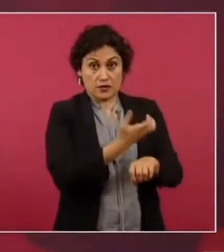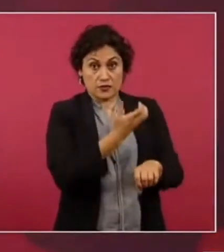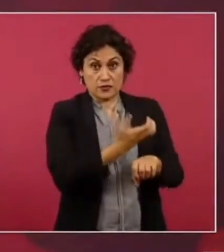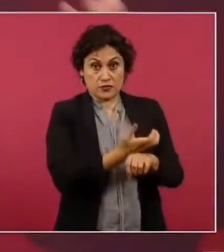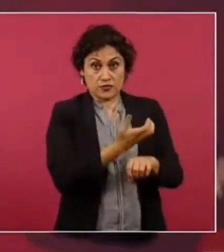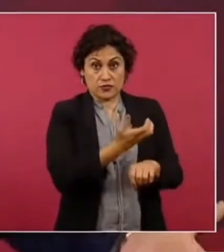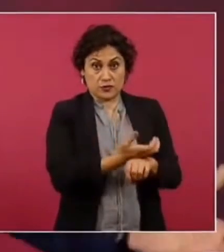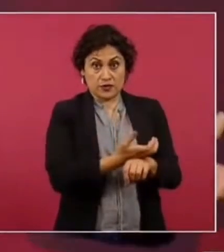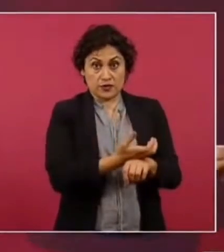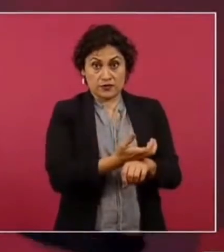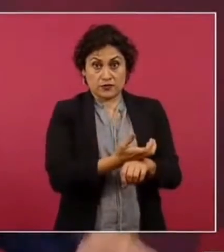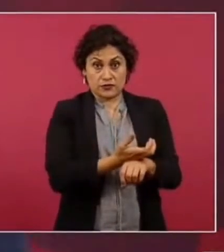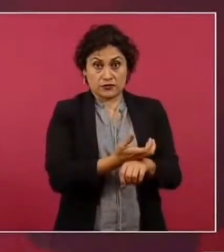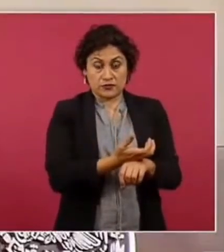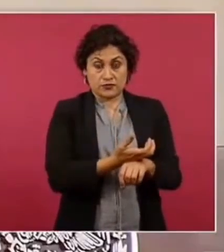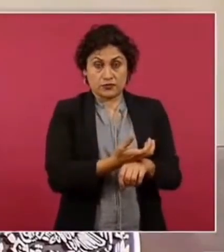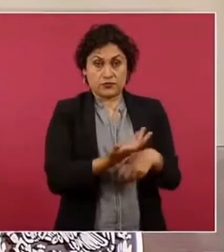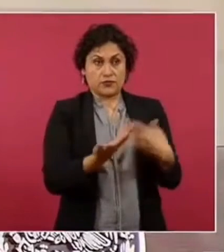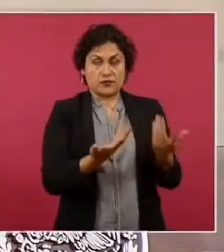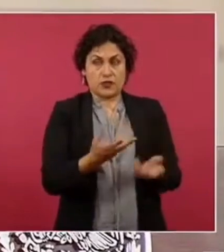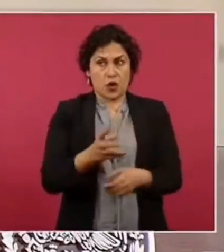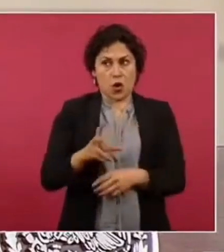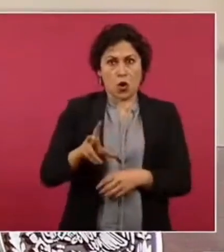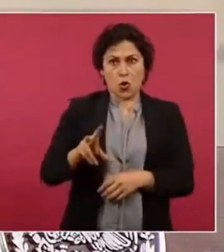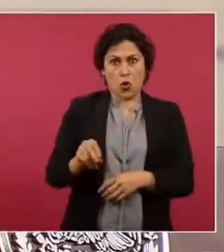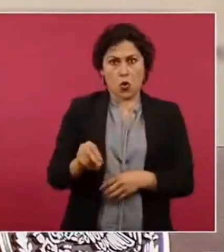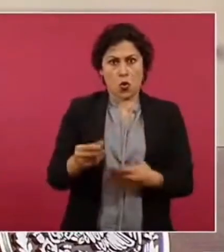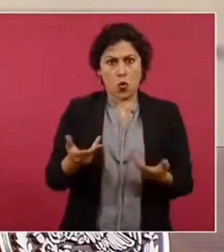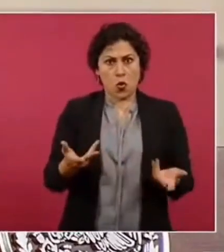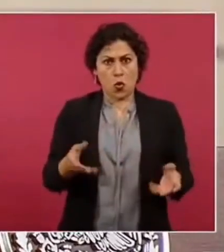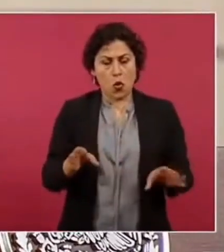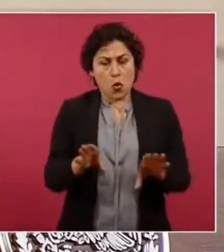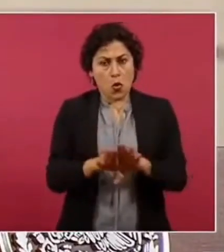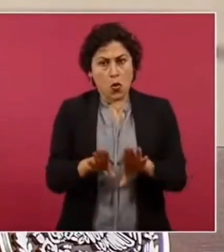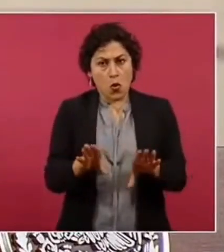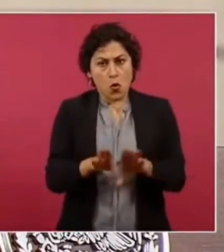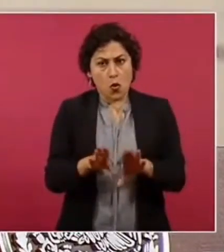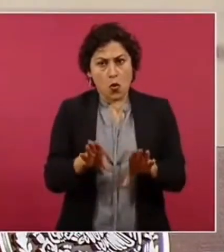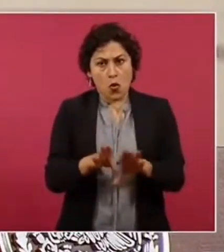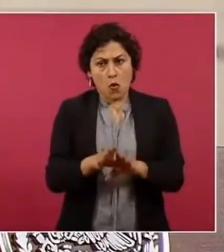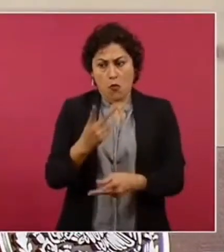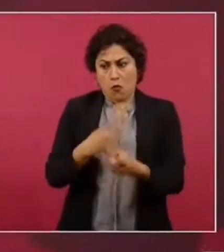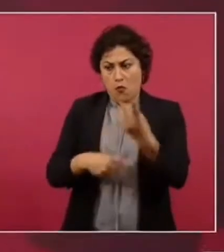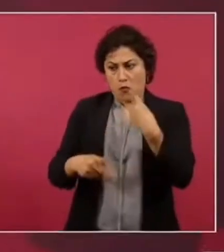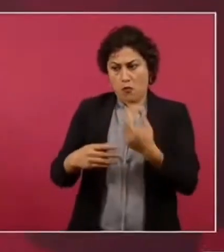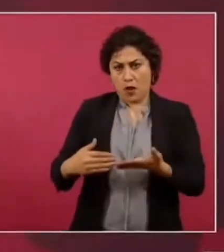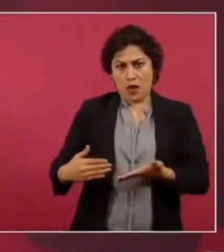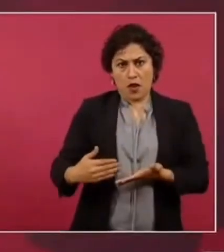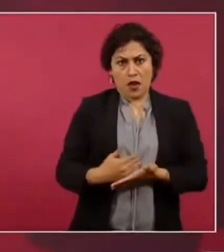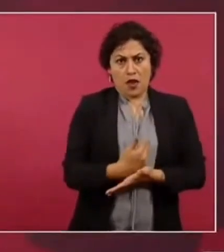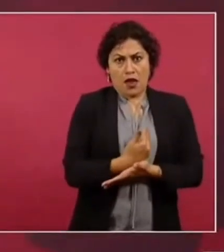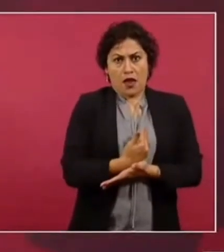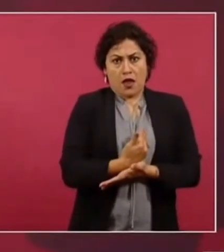mexicano diría no como vas a destruir nuestro territorio